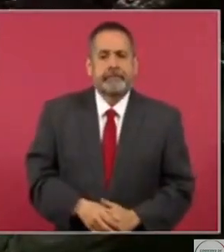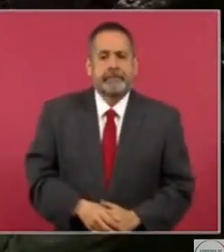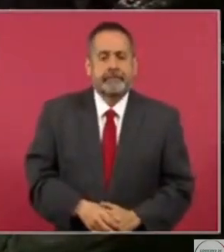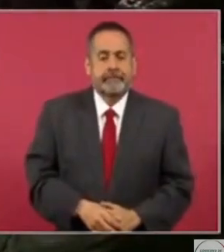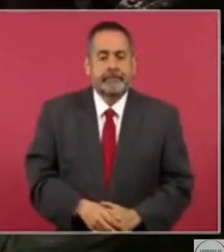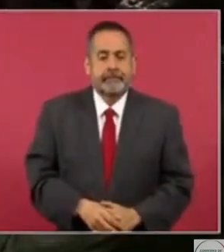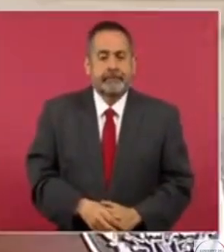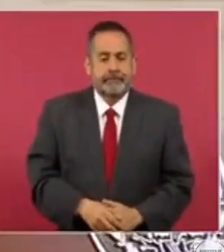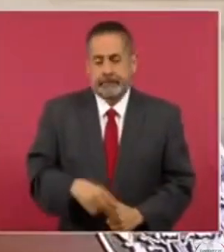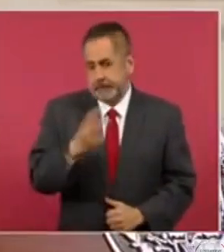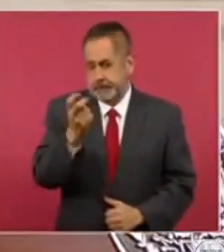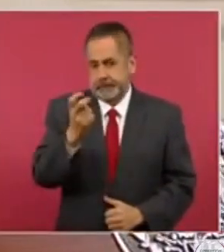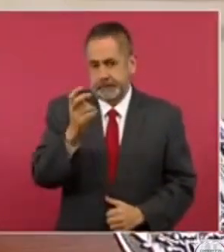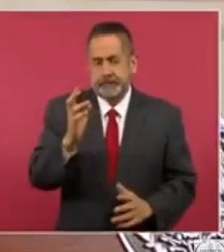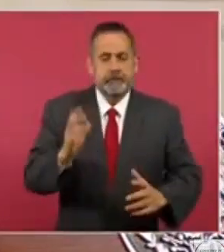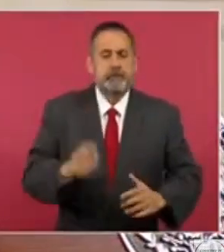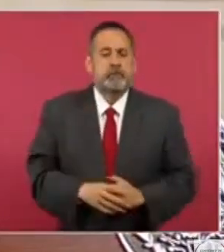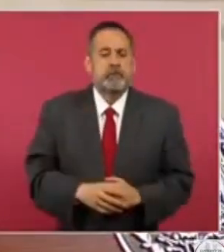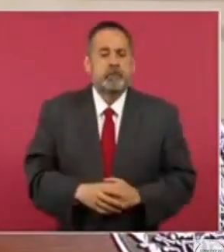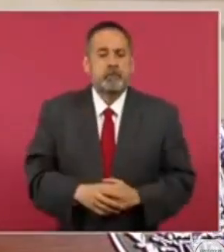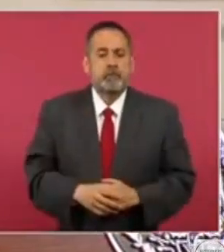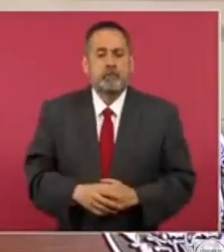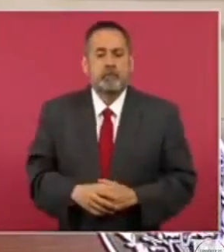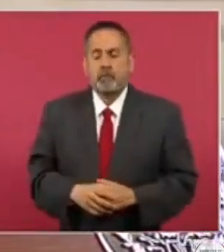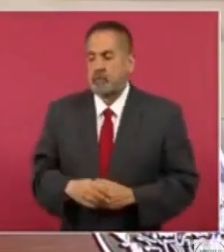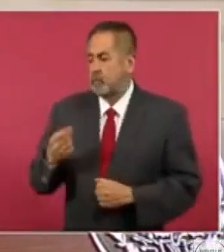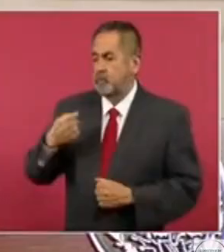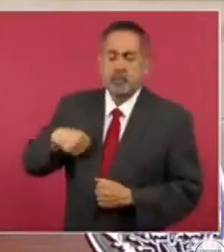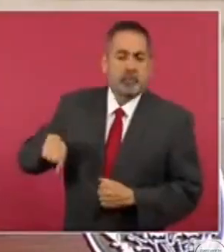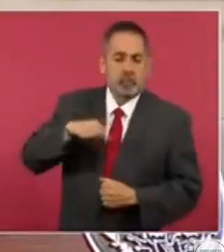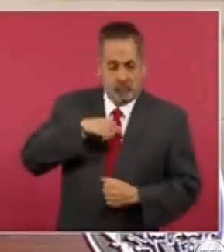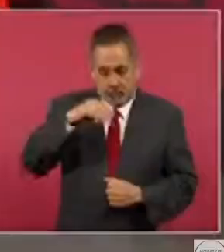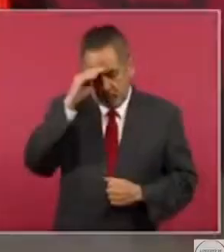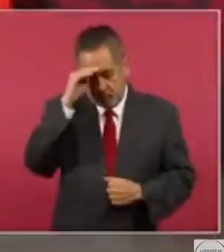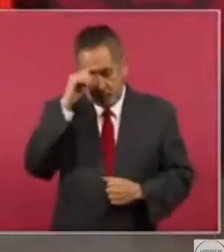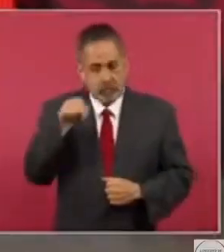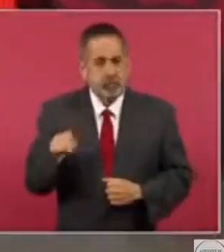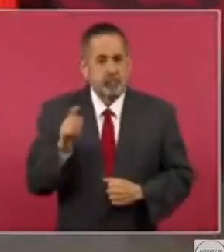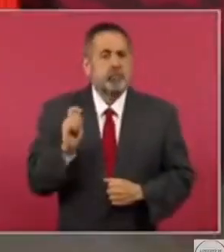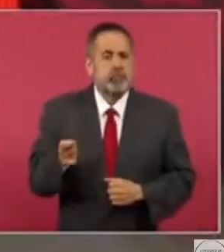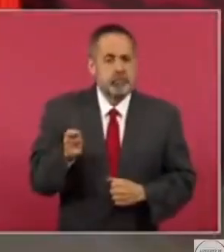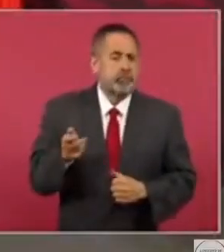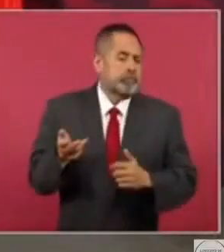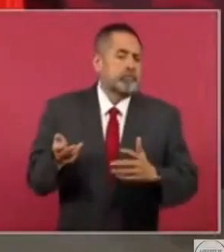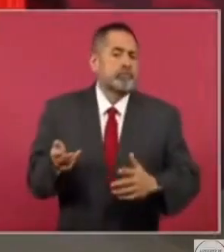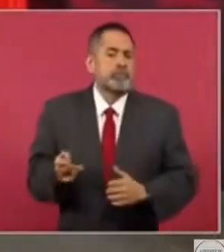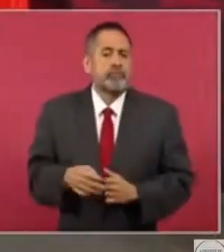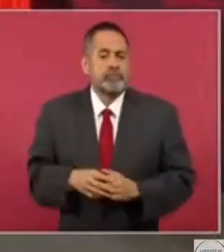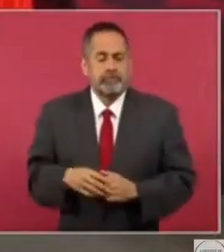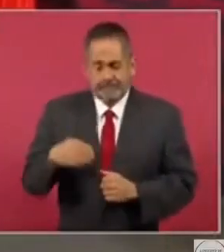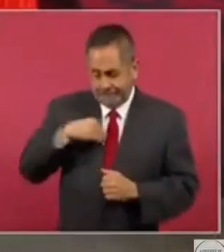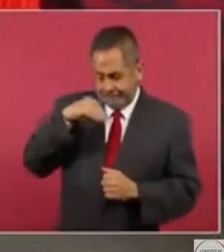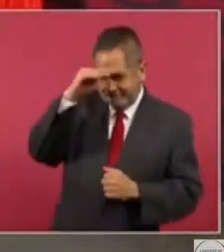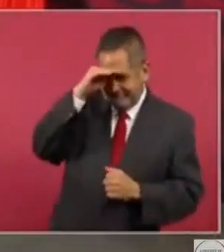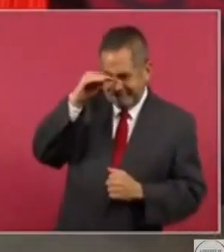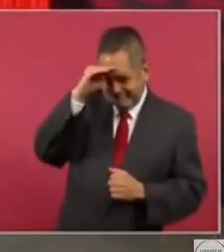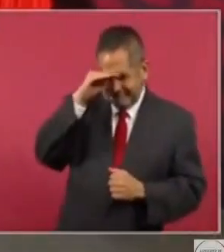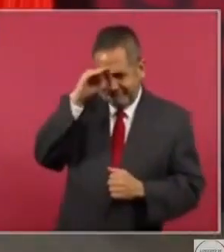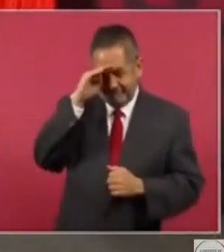Entonces, nosotros pues lo que estamos buscando